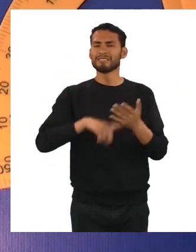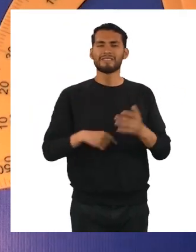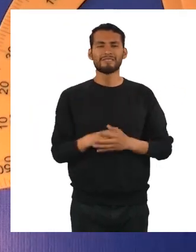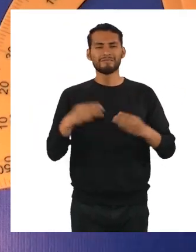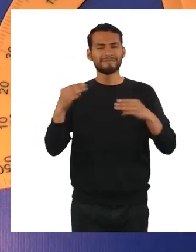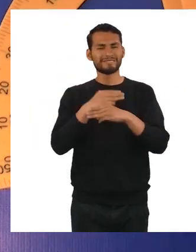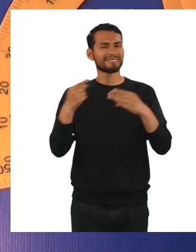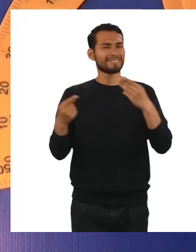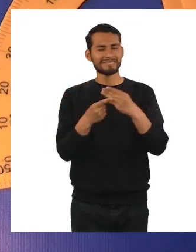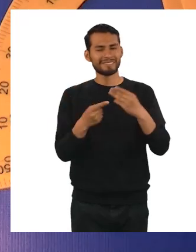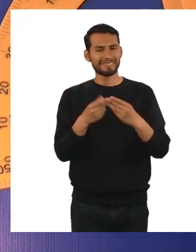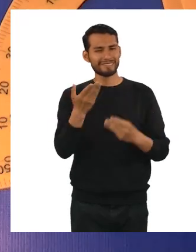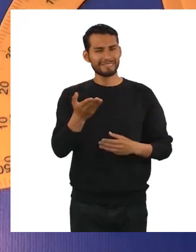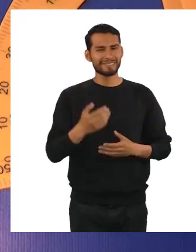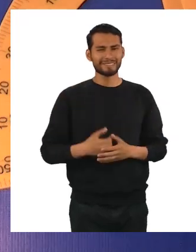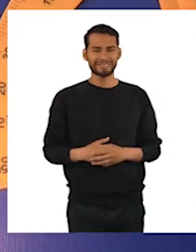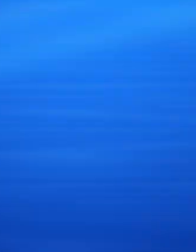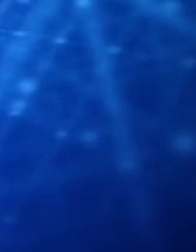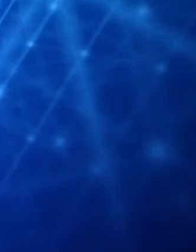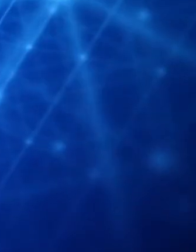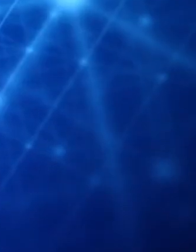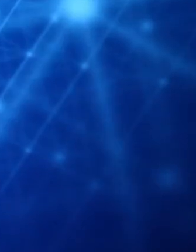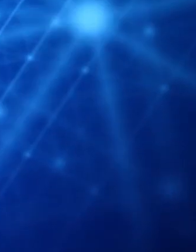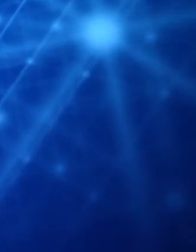con... ¡Matec Maticas!